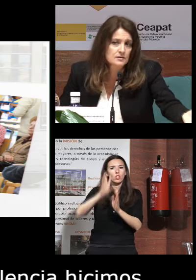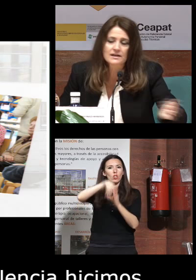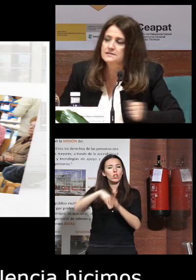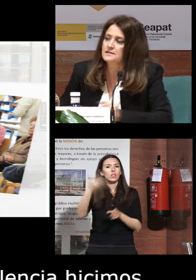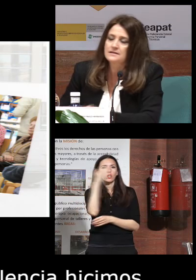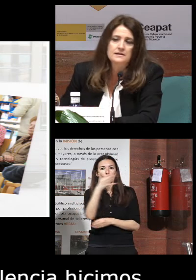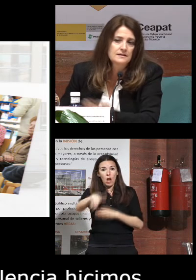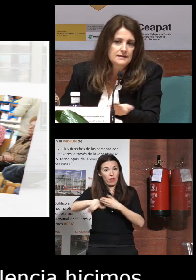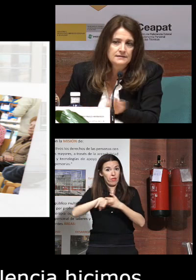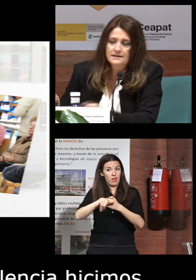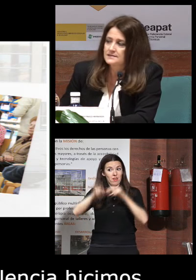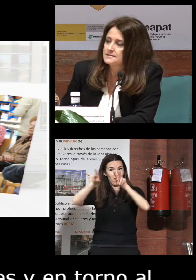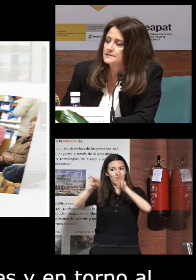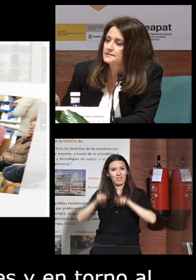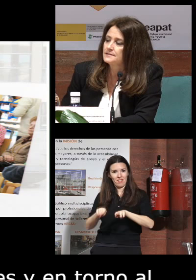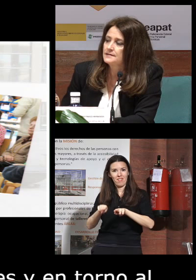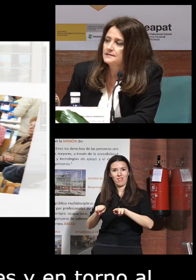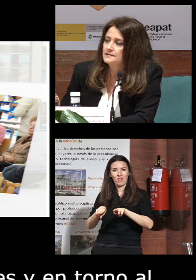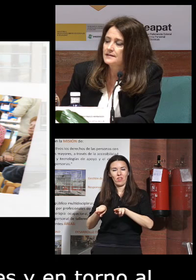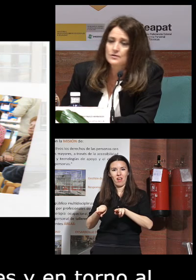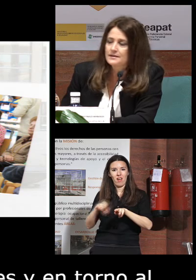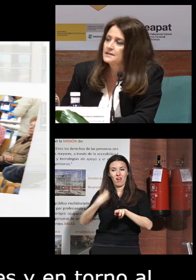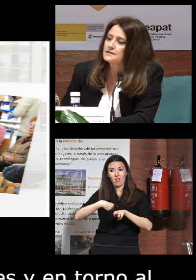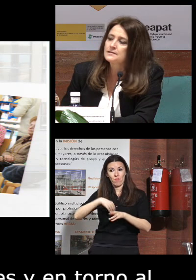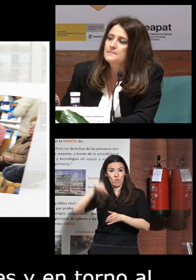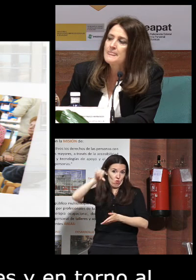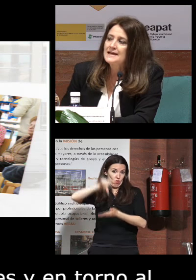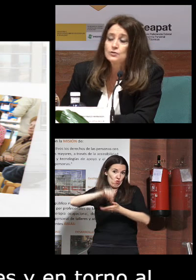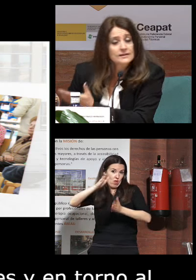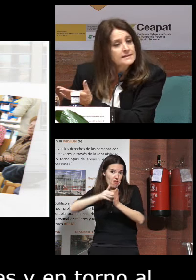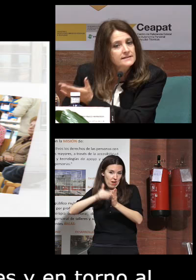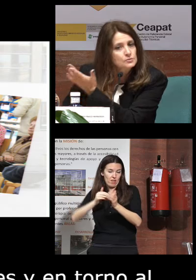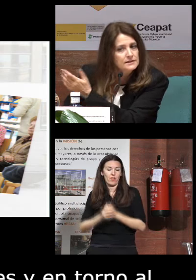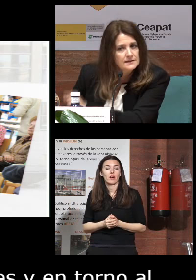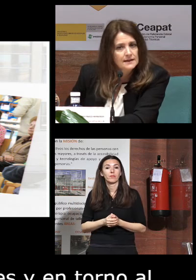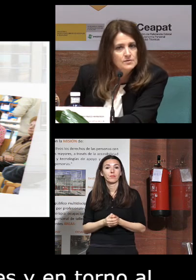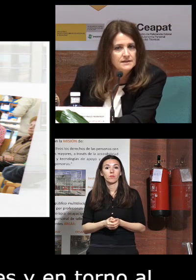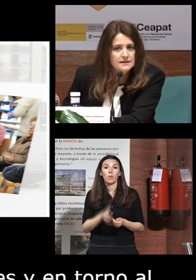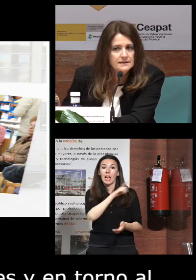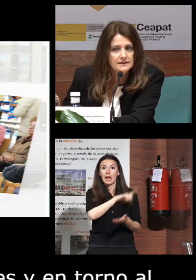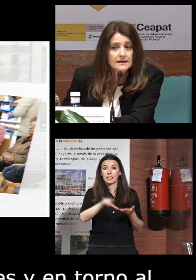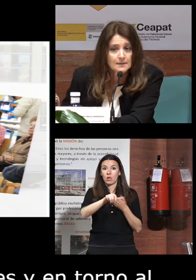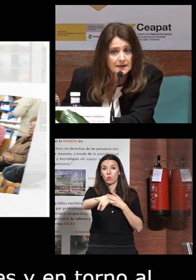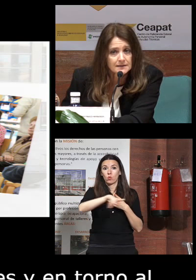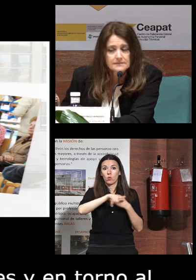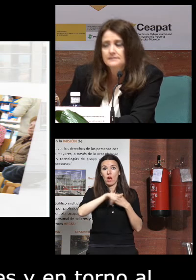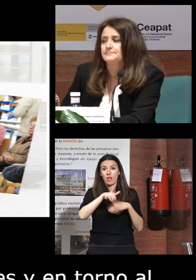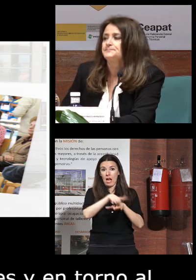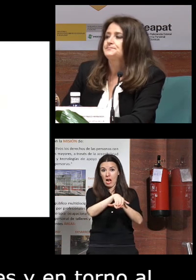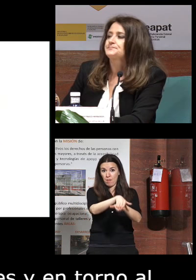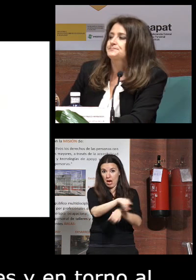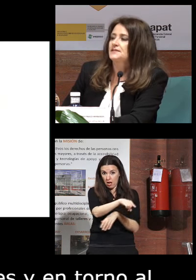cercanas a una residencia de la ciudad de Valencia en torno a la literatura aquí muy cerquita en Galapagar